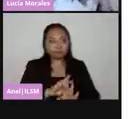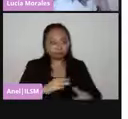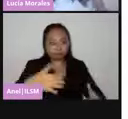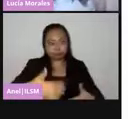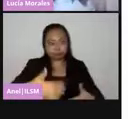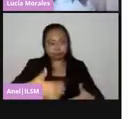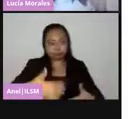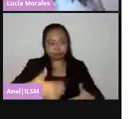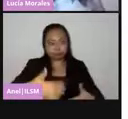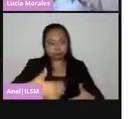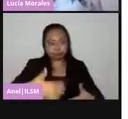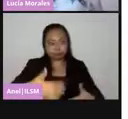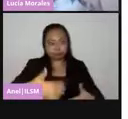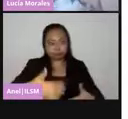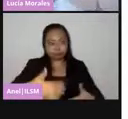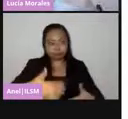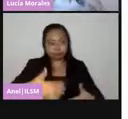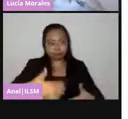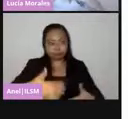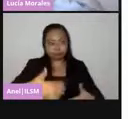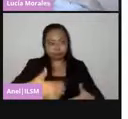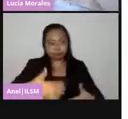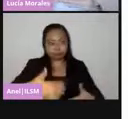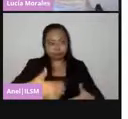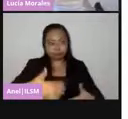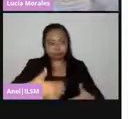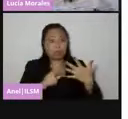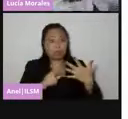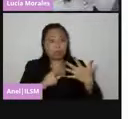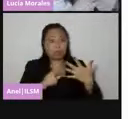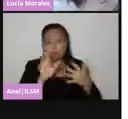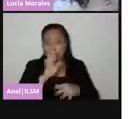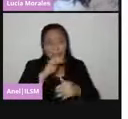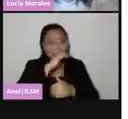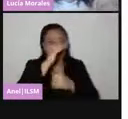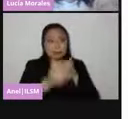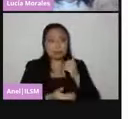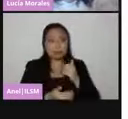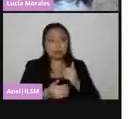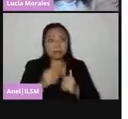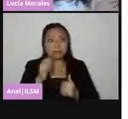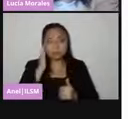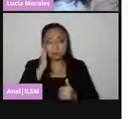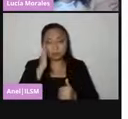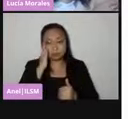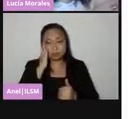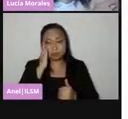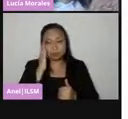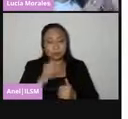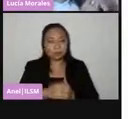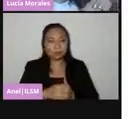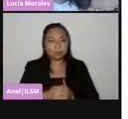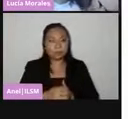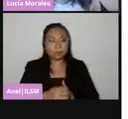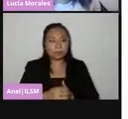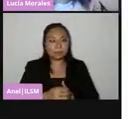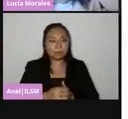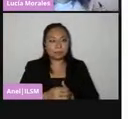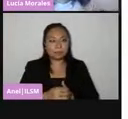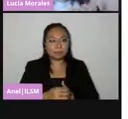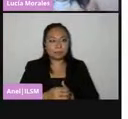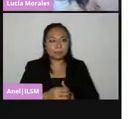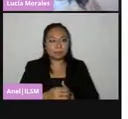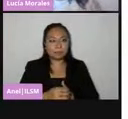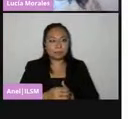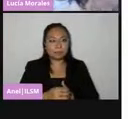con estos cinco momentos, al finalizar estos cinco momentos y las funcionarios de Casillas lleven el